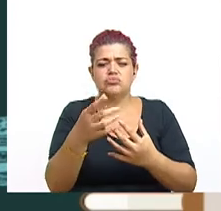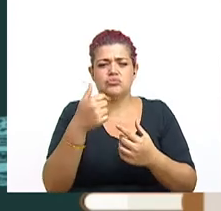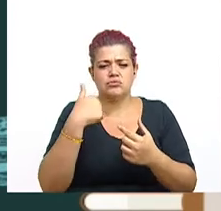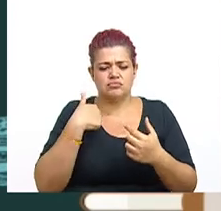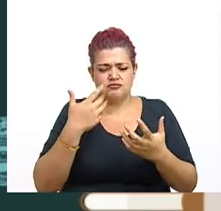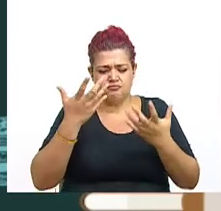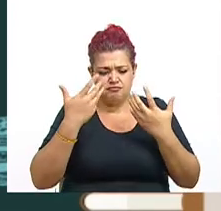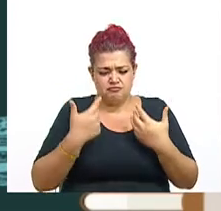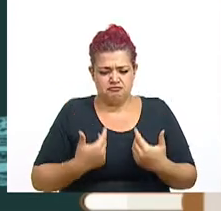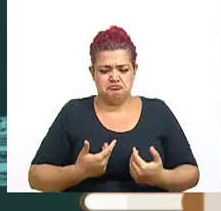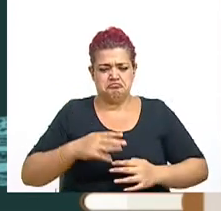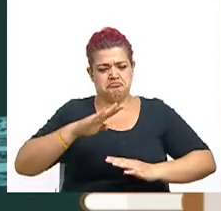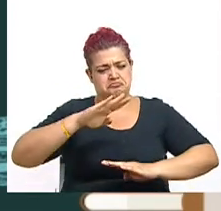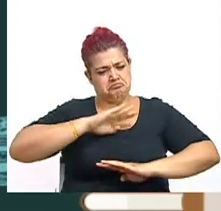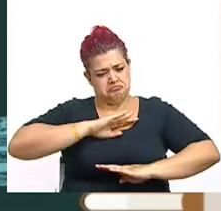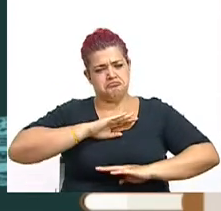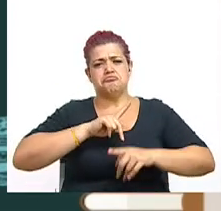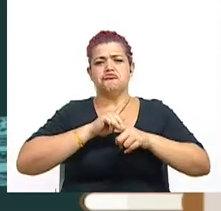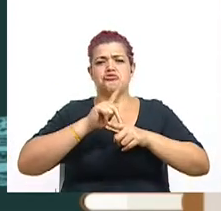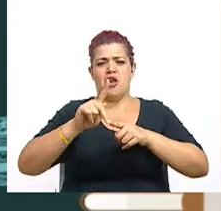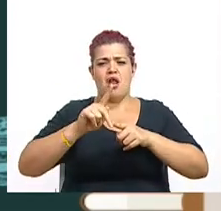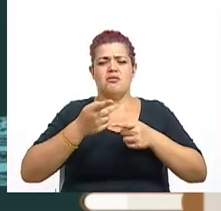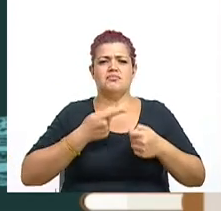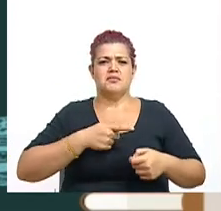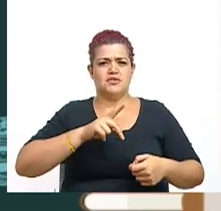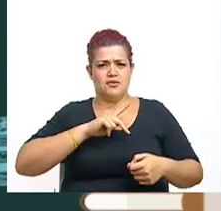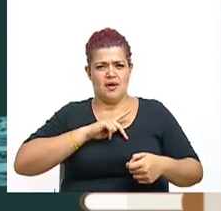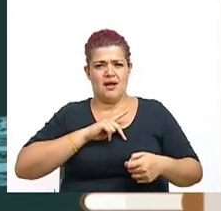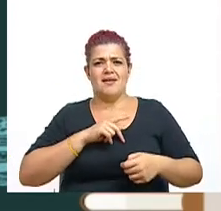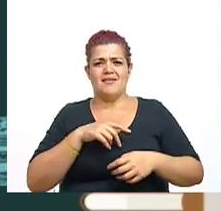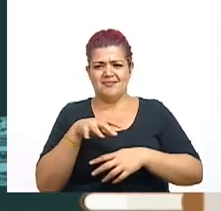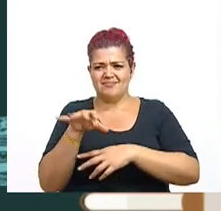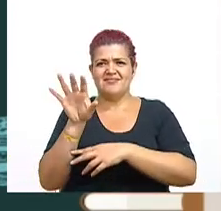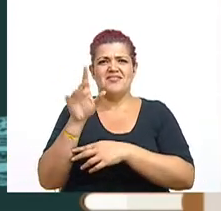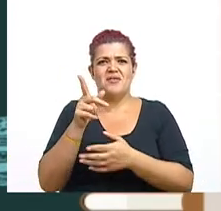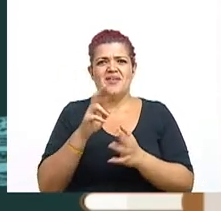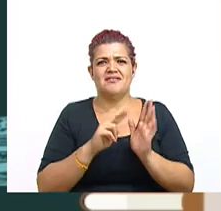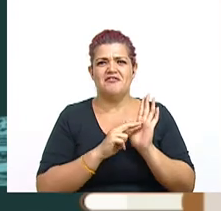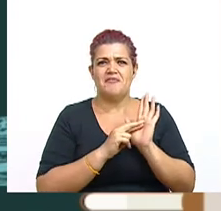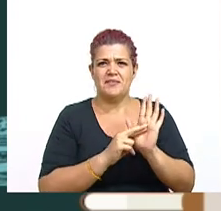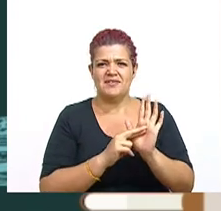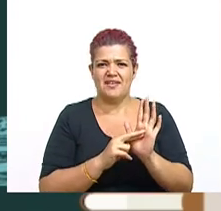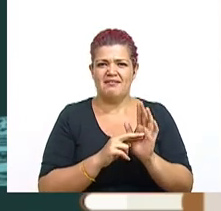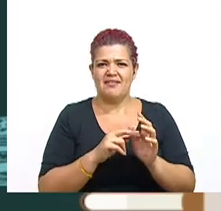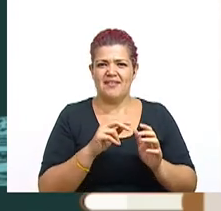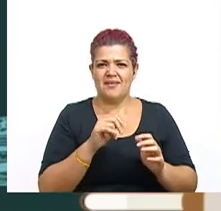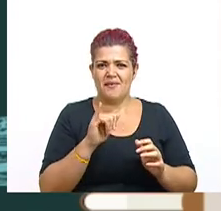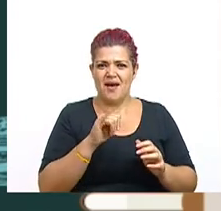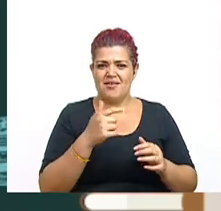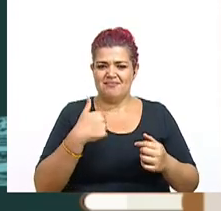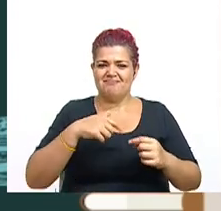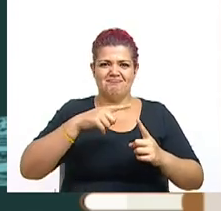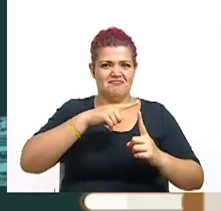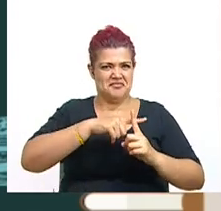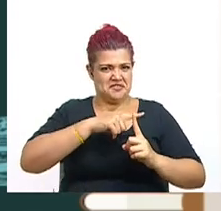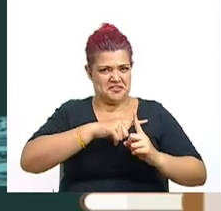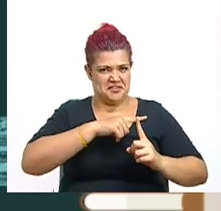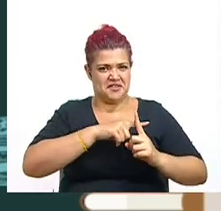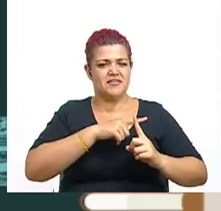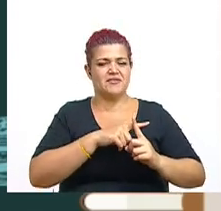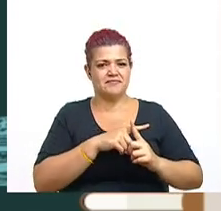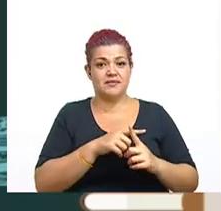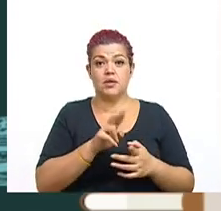la realización personal y profesional. Representa entonces, son los elementos positivos. Y la